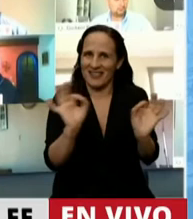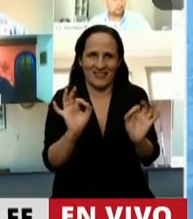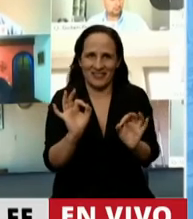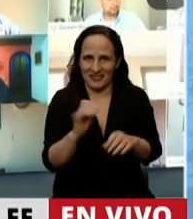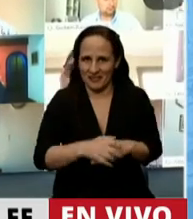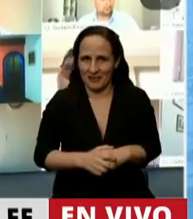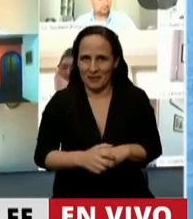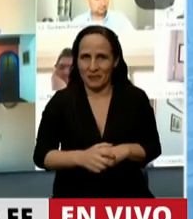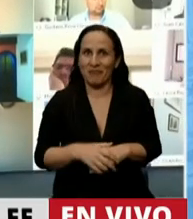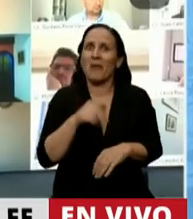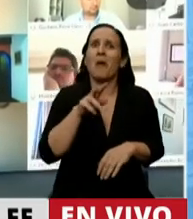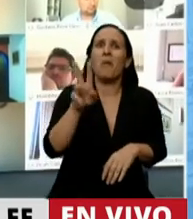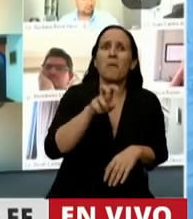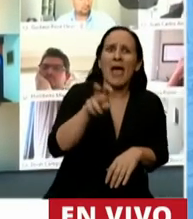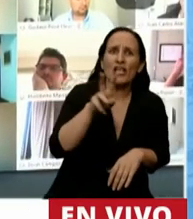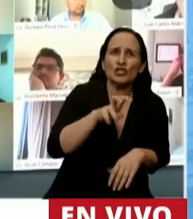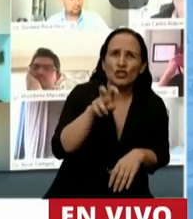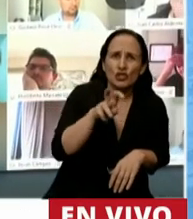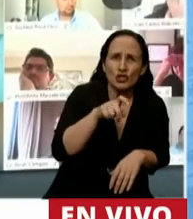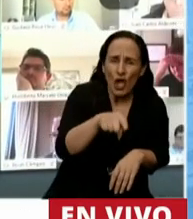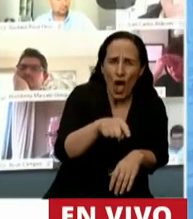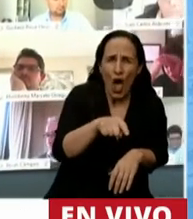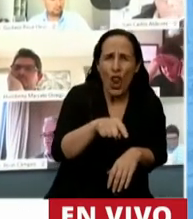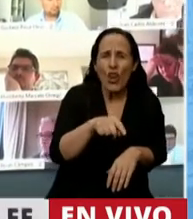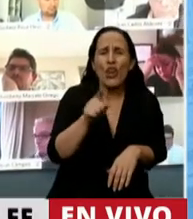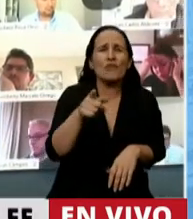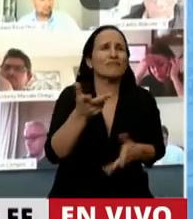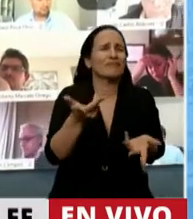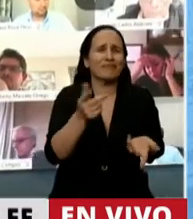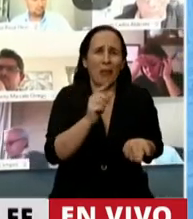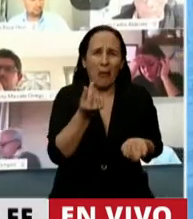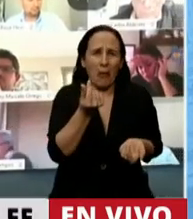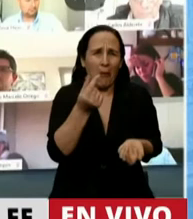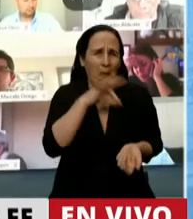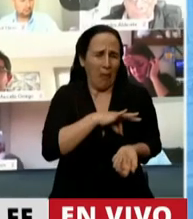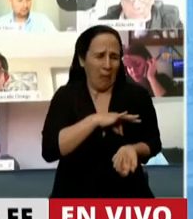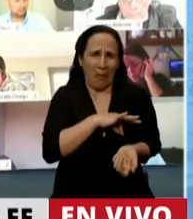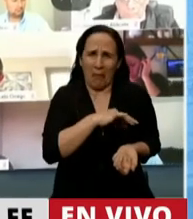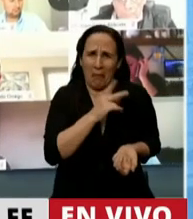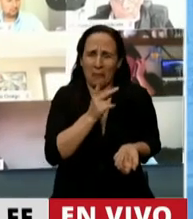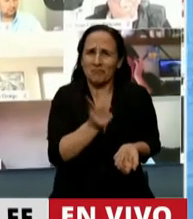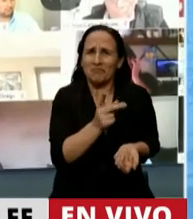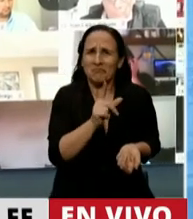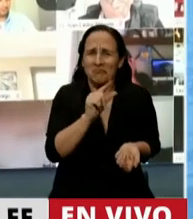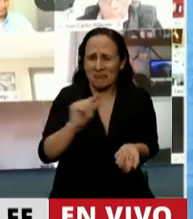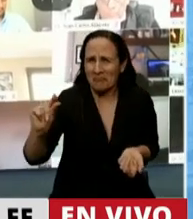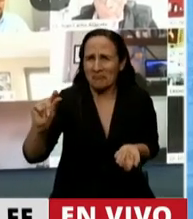están con una pensión contributiva nacional desactualizada, que no se ajusta